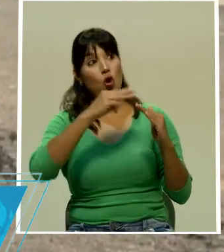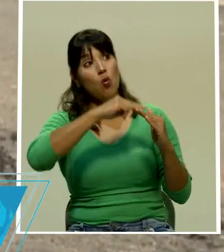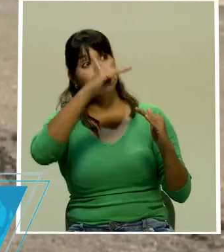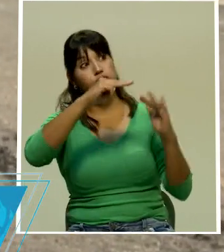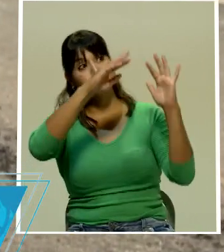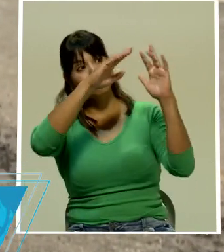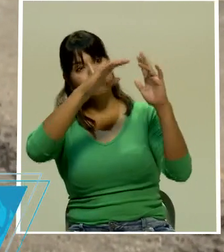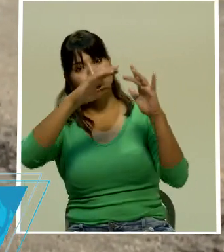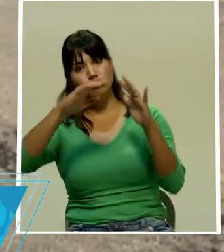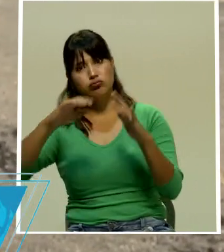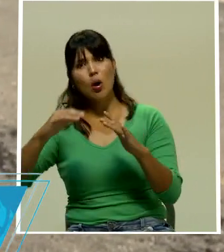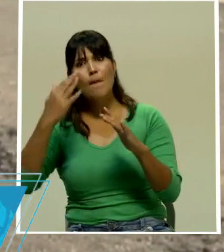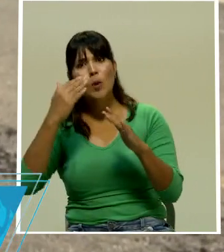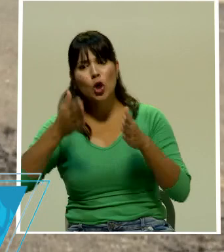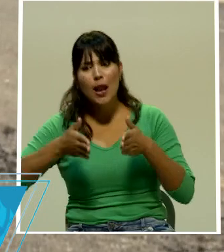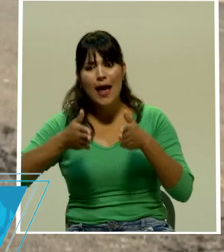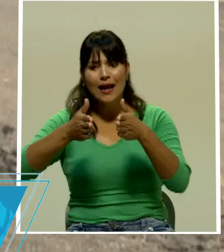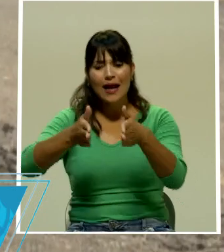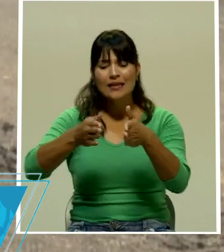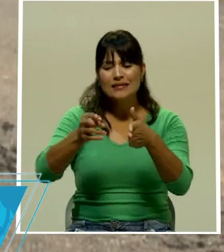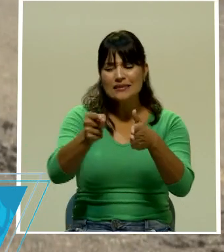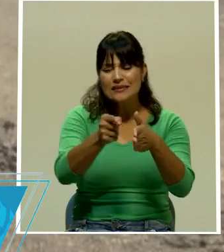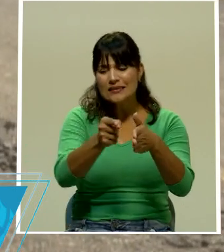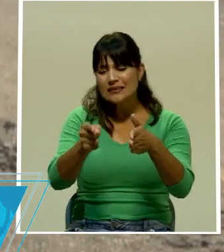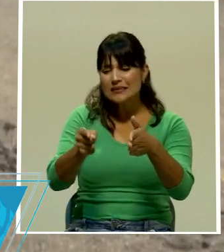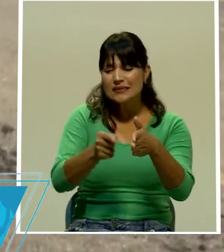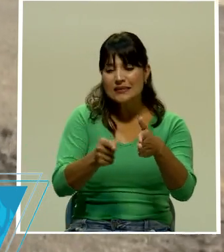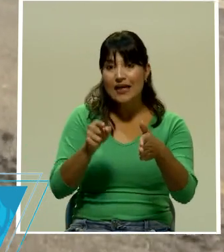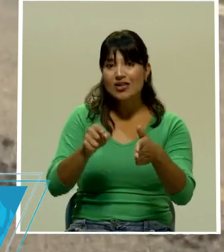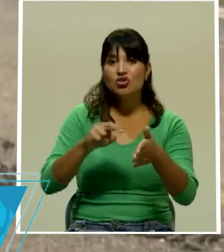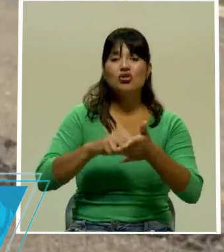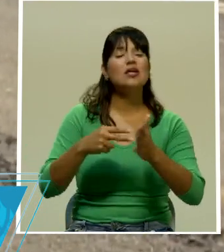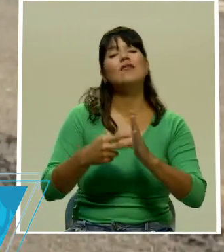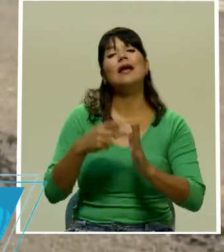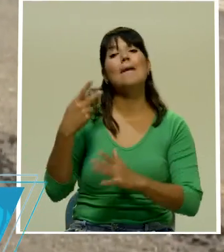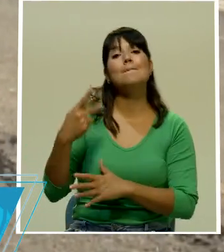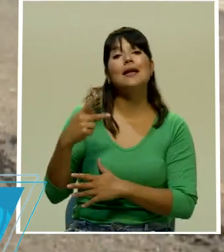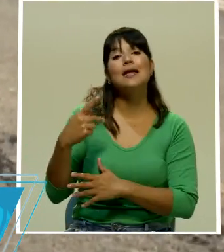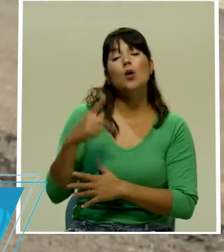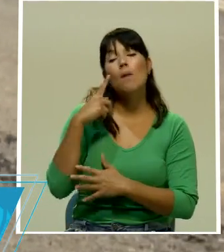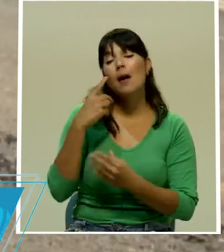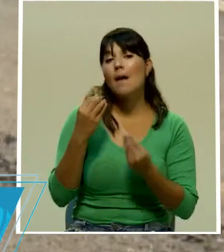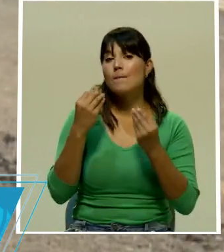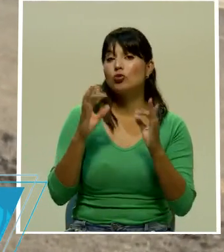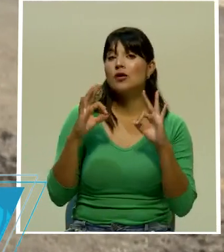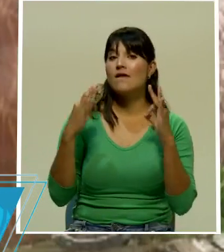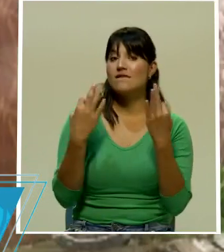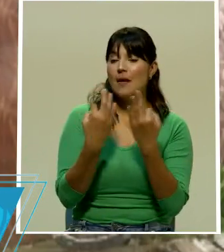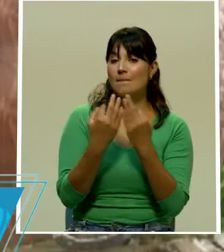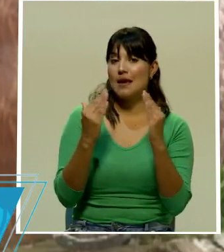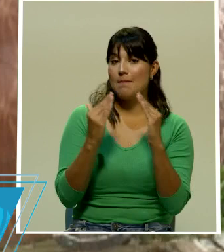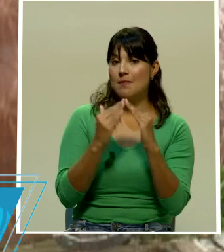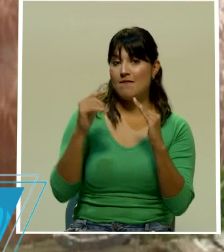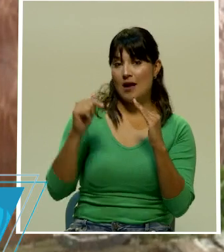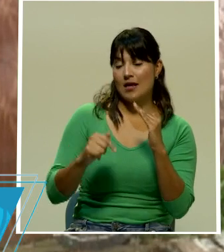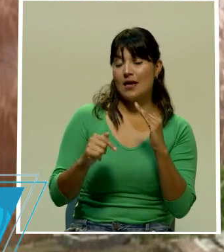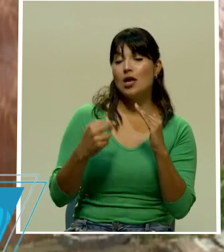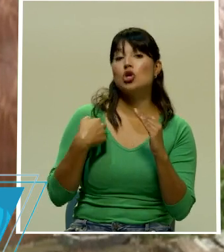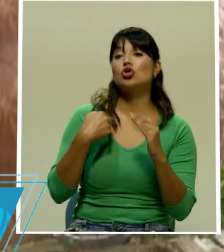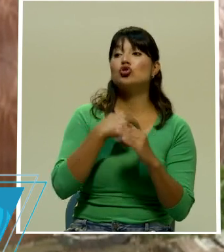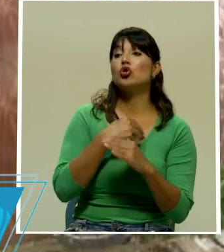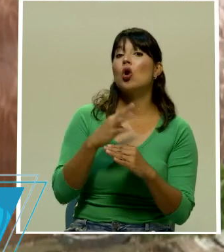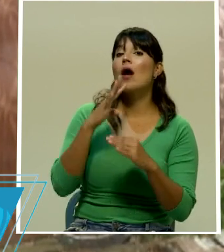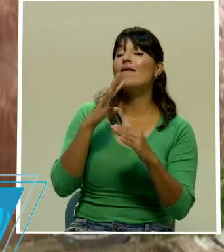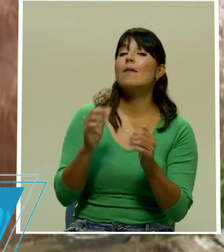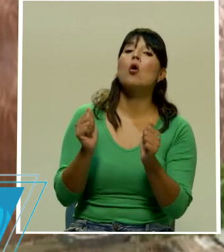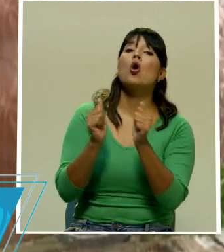por la grieta de una calle lo que pone en peligro la vida de cientos de familias que viven en este lugar. conversamos con parte del comité